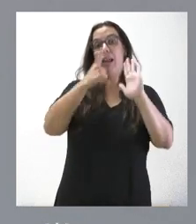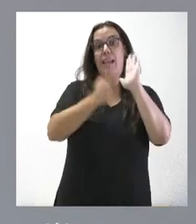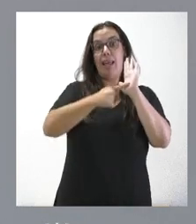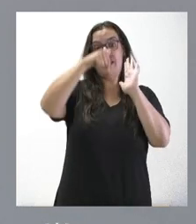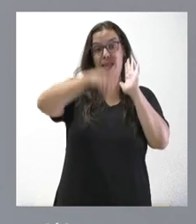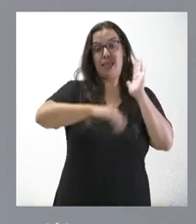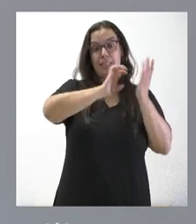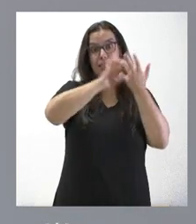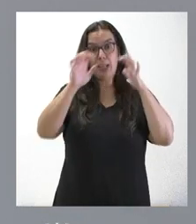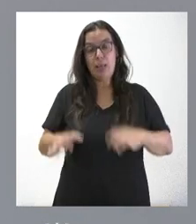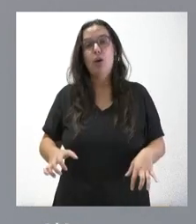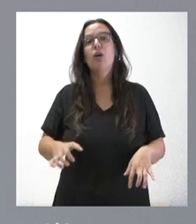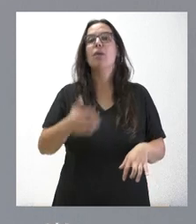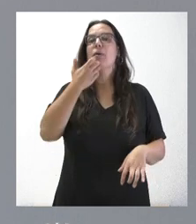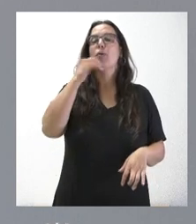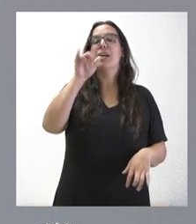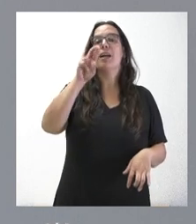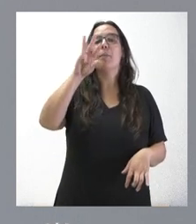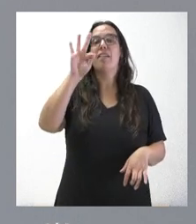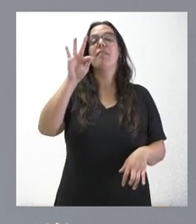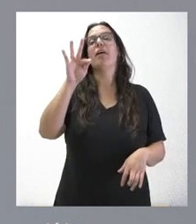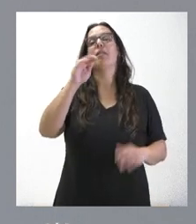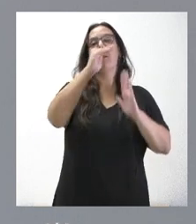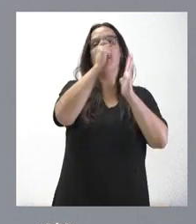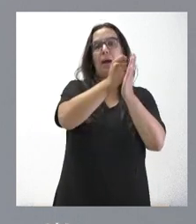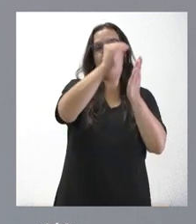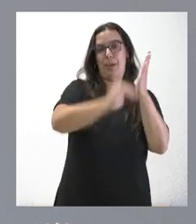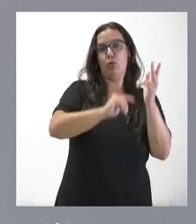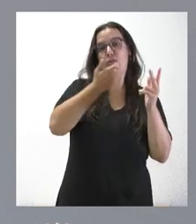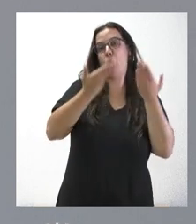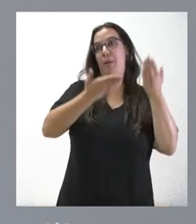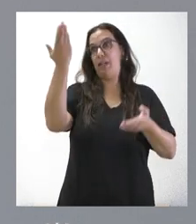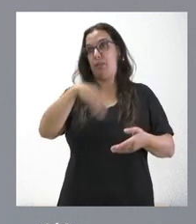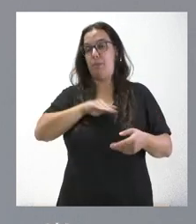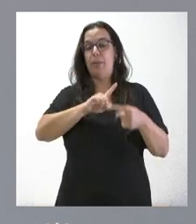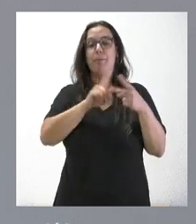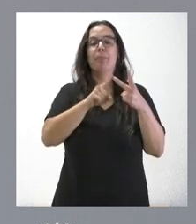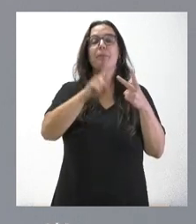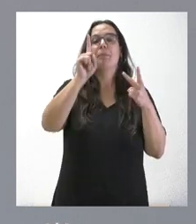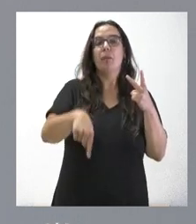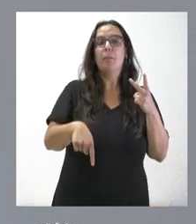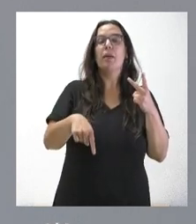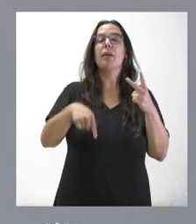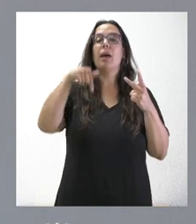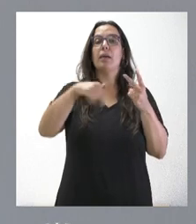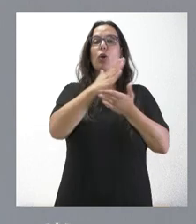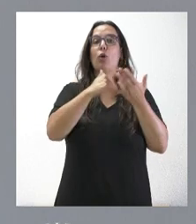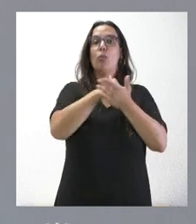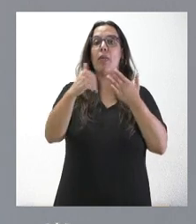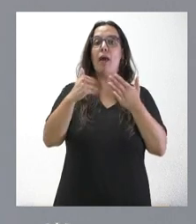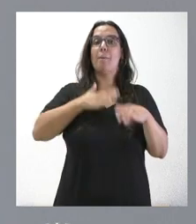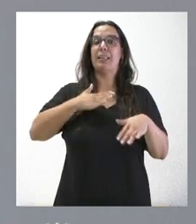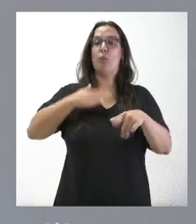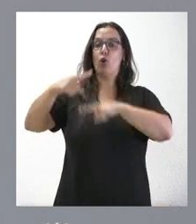pues se paga menos en el impuesto sobre la renta de las personas físicas que en el conjunto de España. Se paga menos en nuestra comunidad autónoma por una transmisión